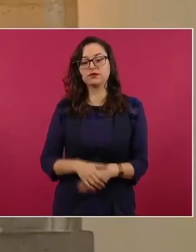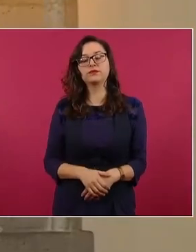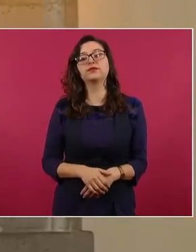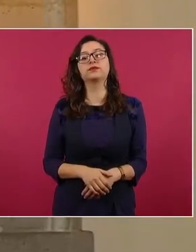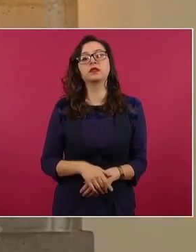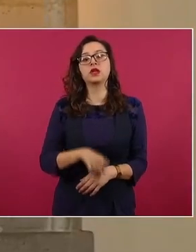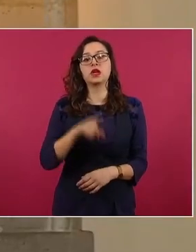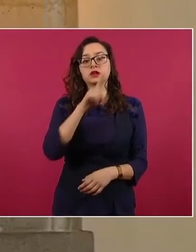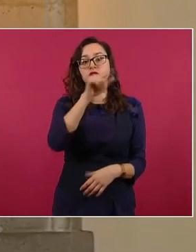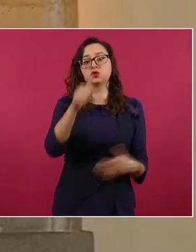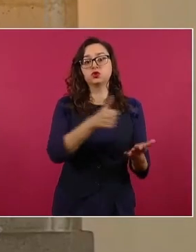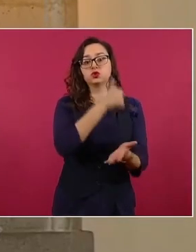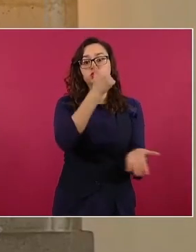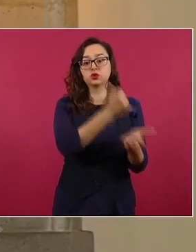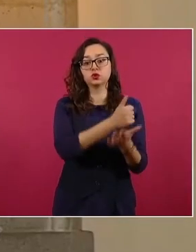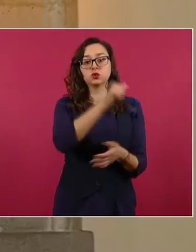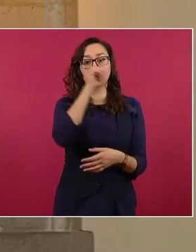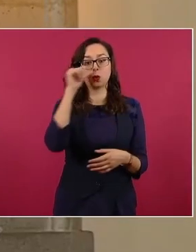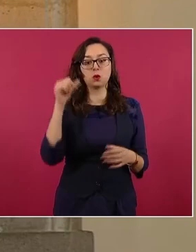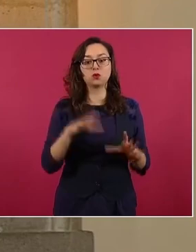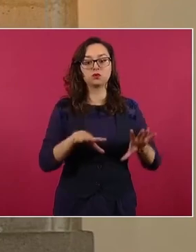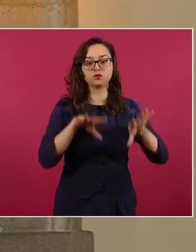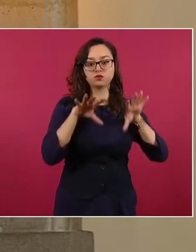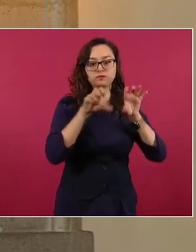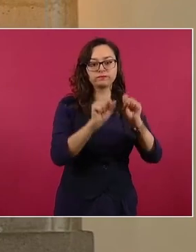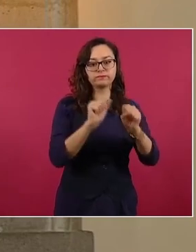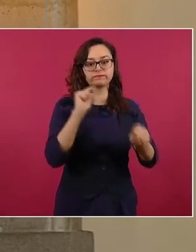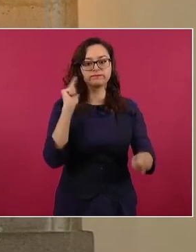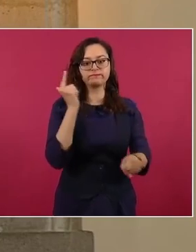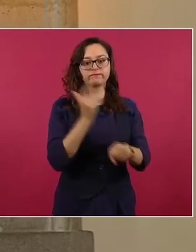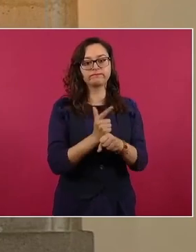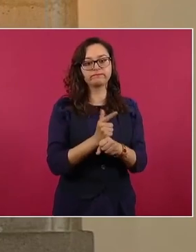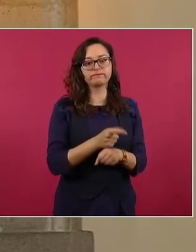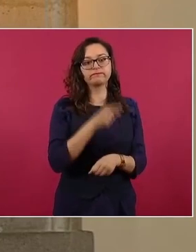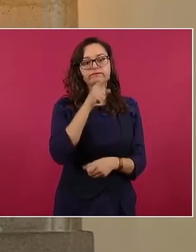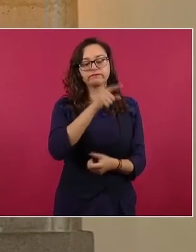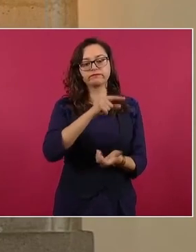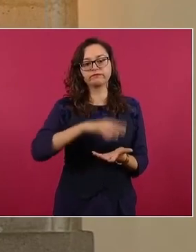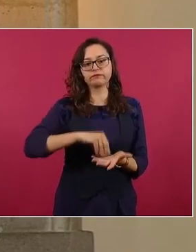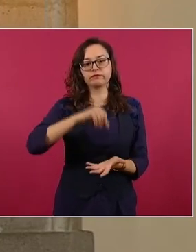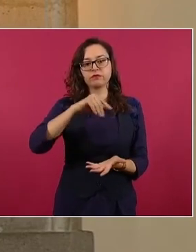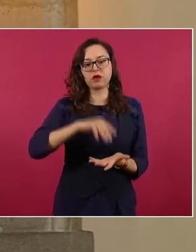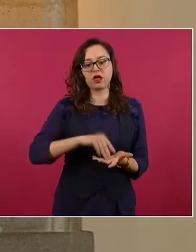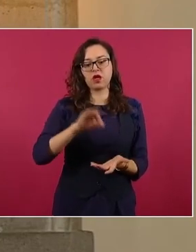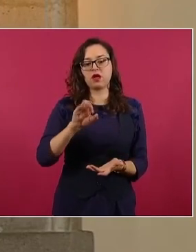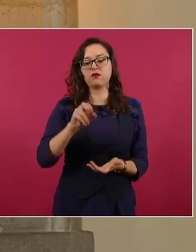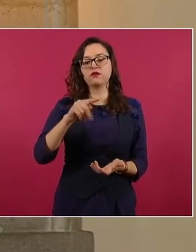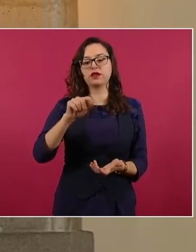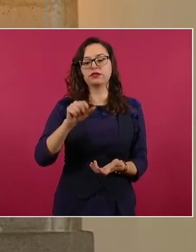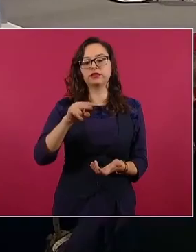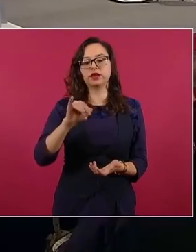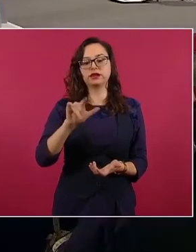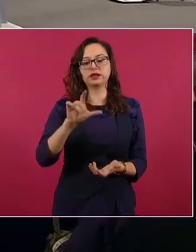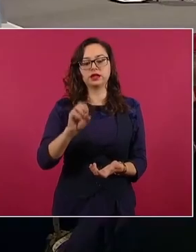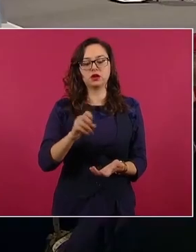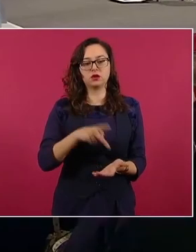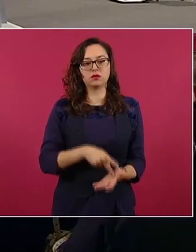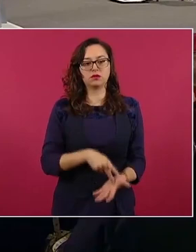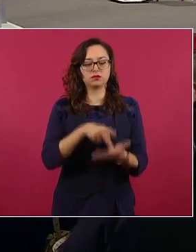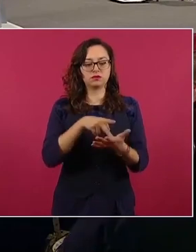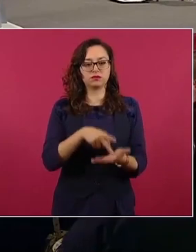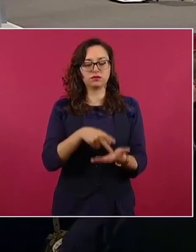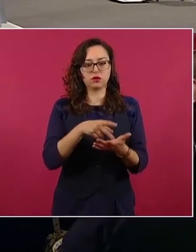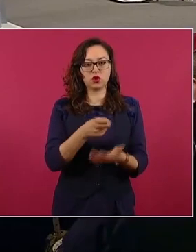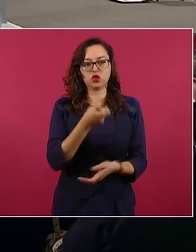una persona con 2.2 kilogramos de fentanilo en 20 mil 239